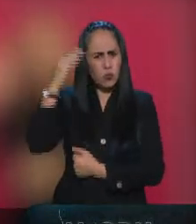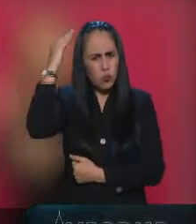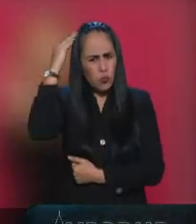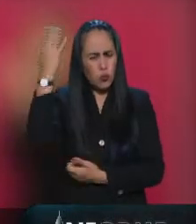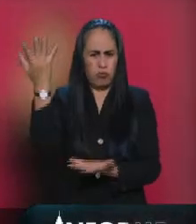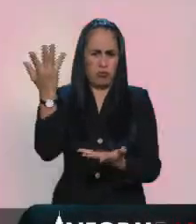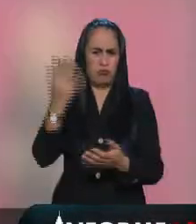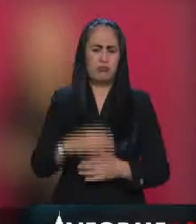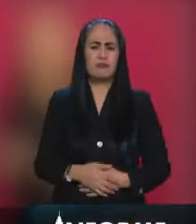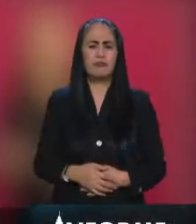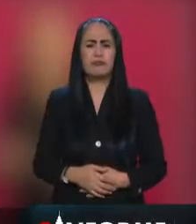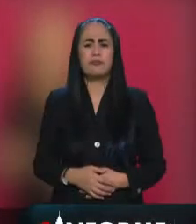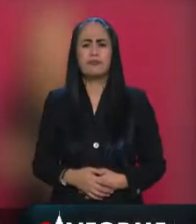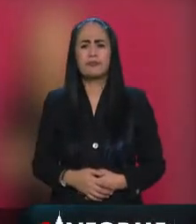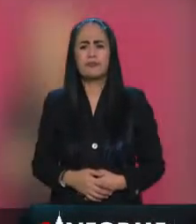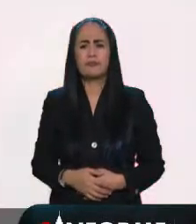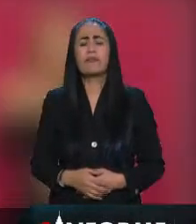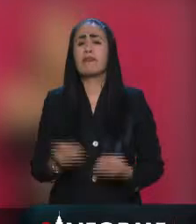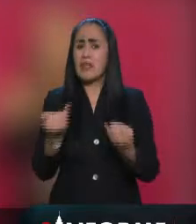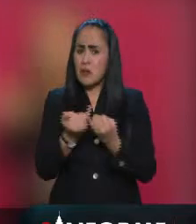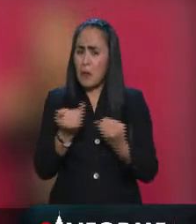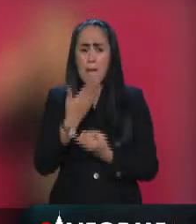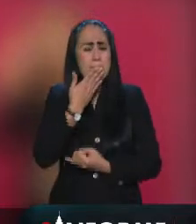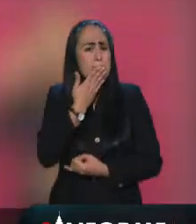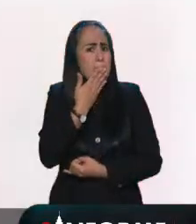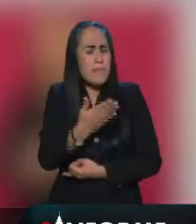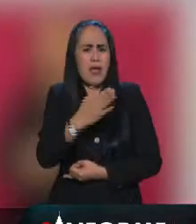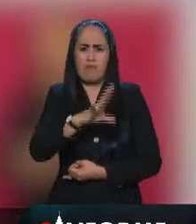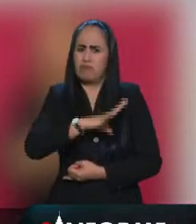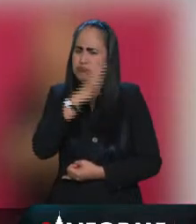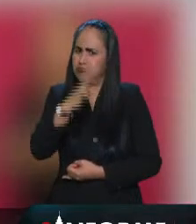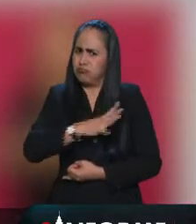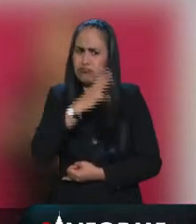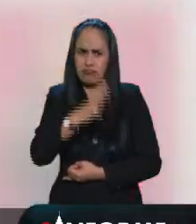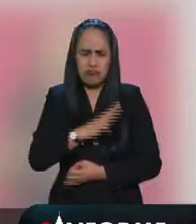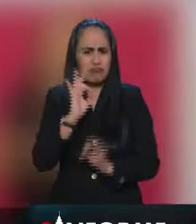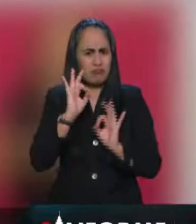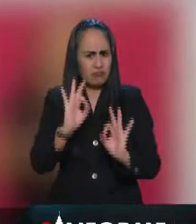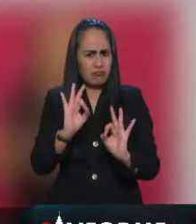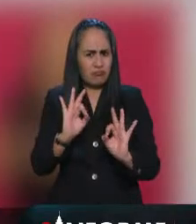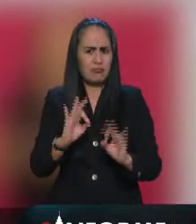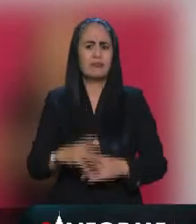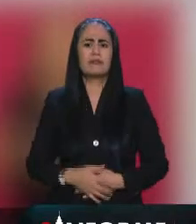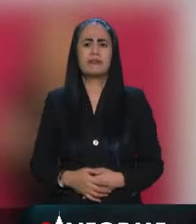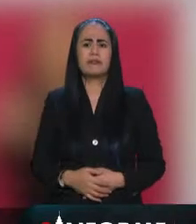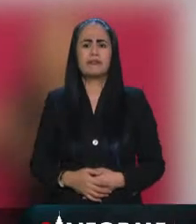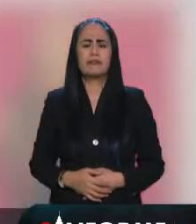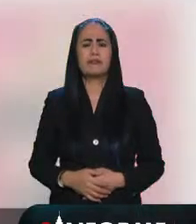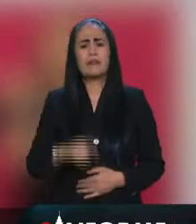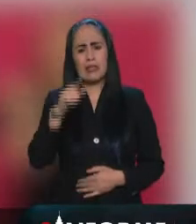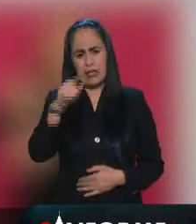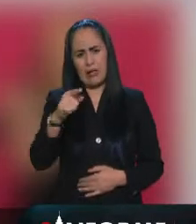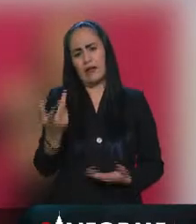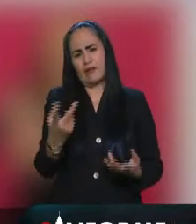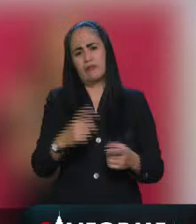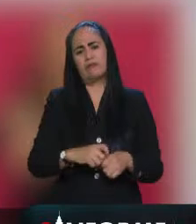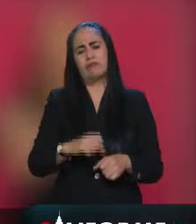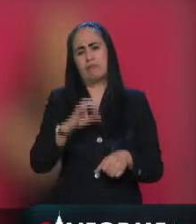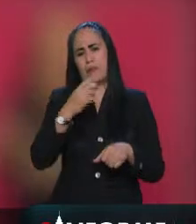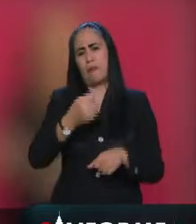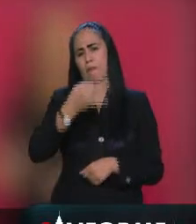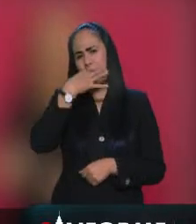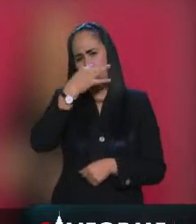además calidad en lo que se relaciona con la medicina. Además,